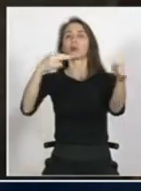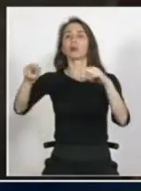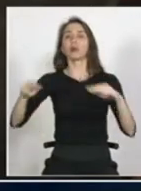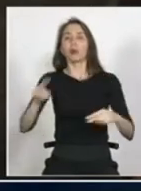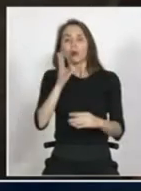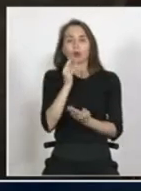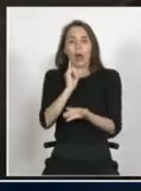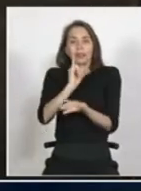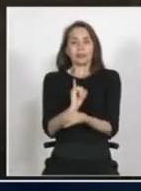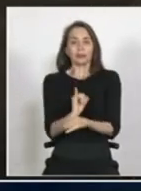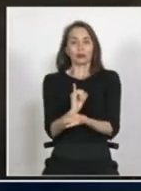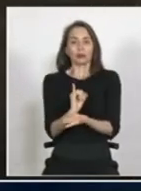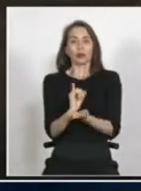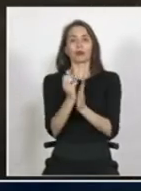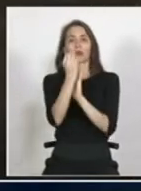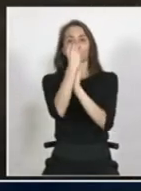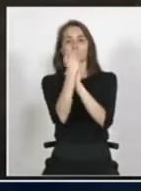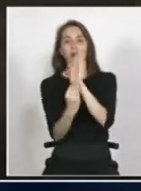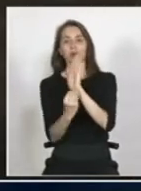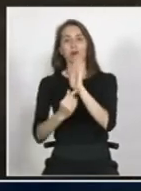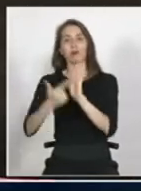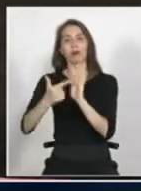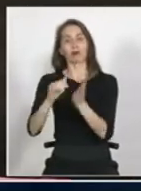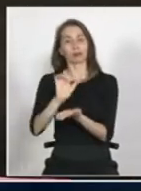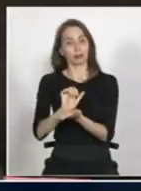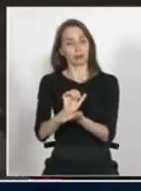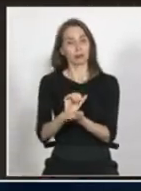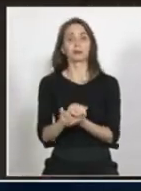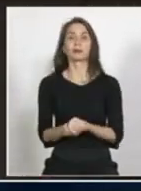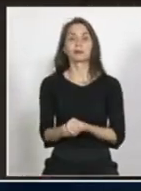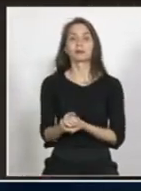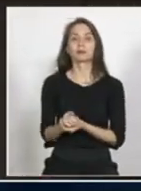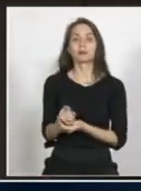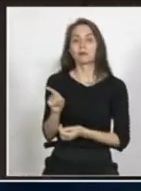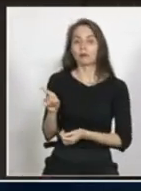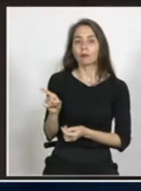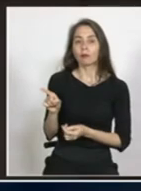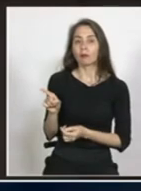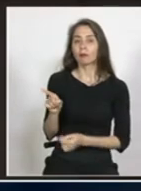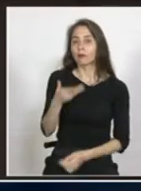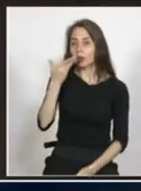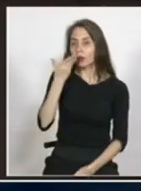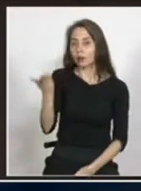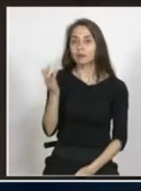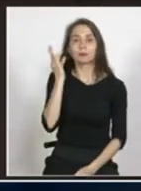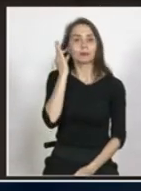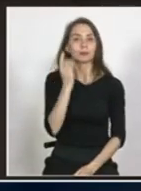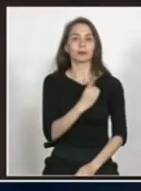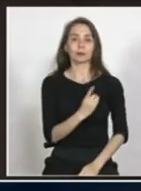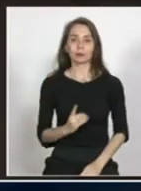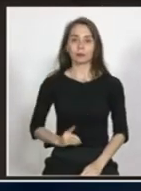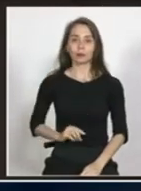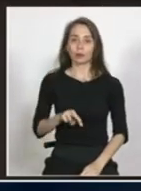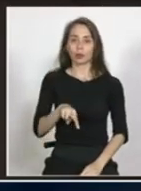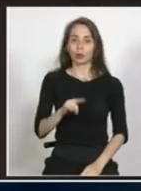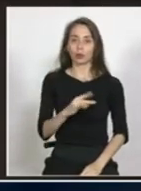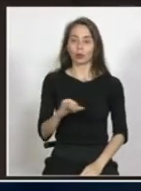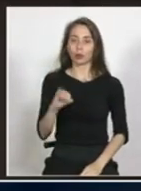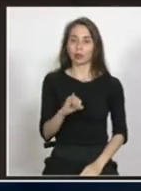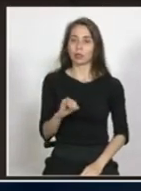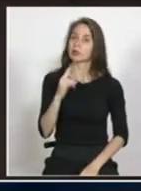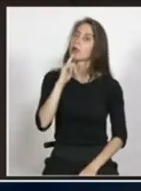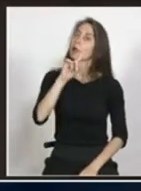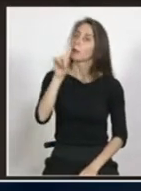manera de política de Estado. Mira, acogiendo tu reflexión, quisiera darle la palabra a la diputada Núñez. Primero,